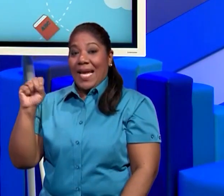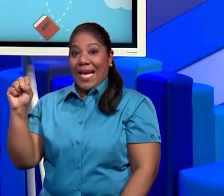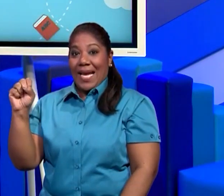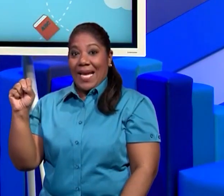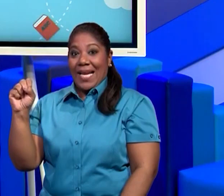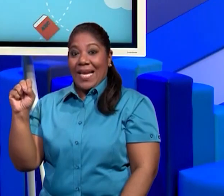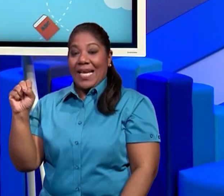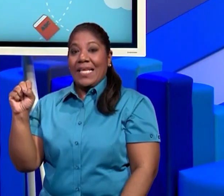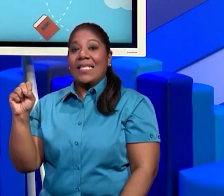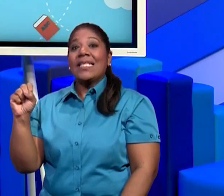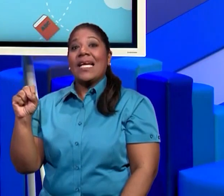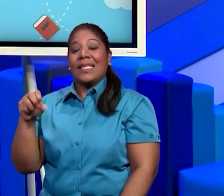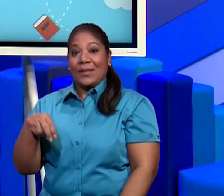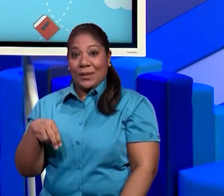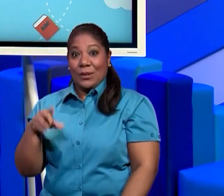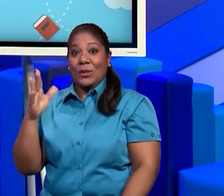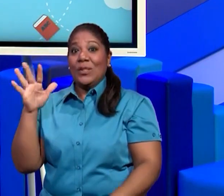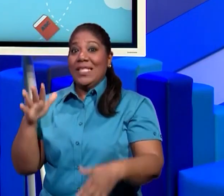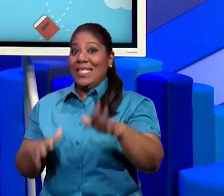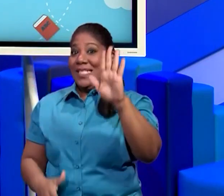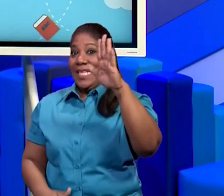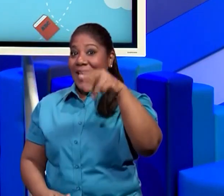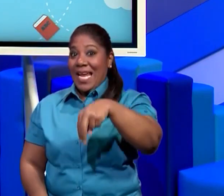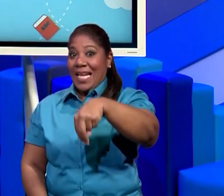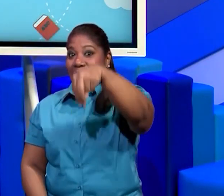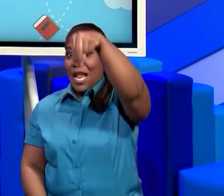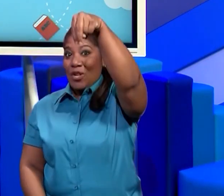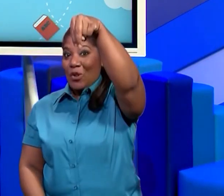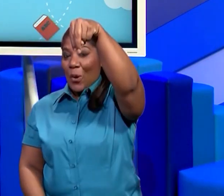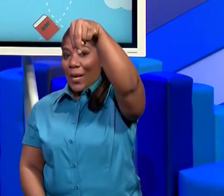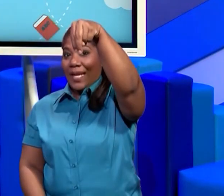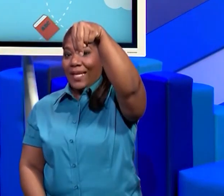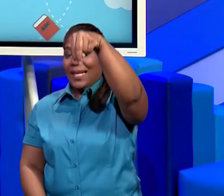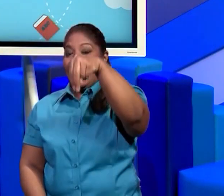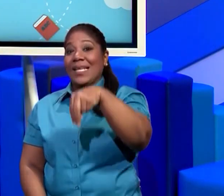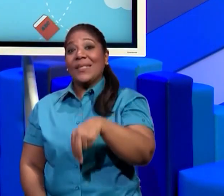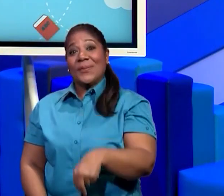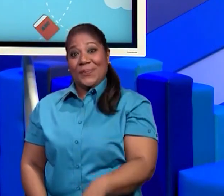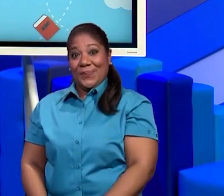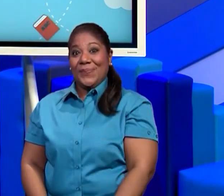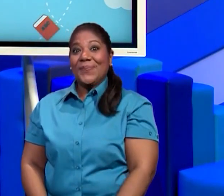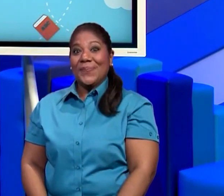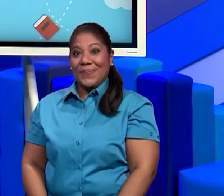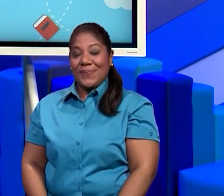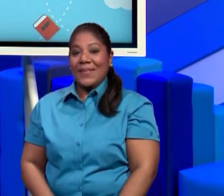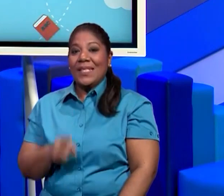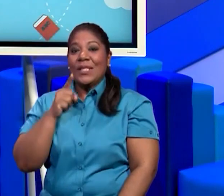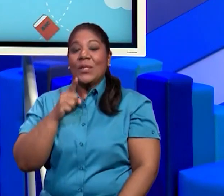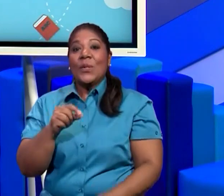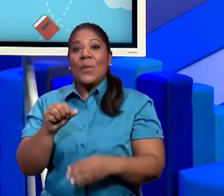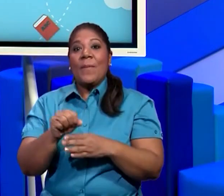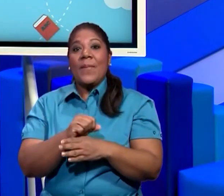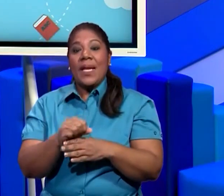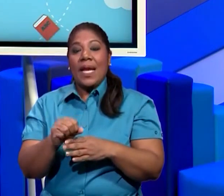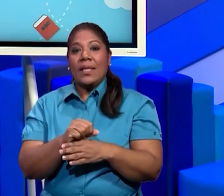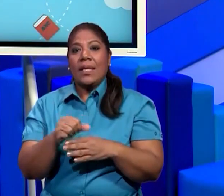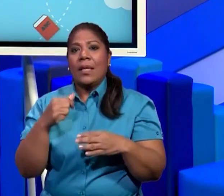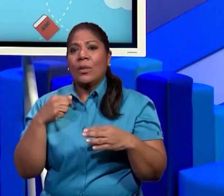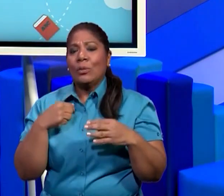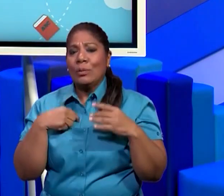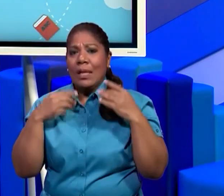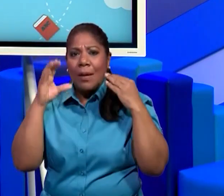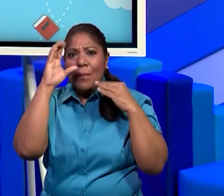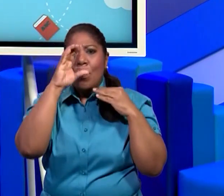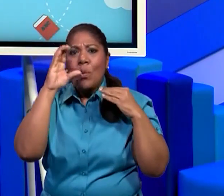norte sería su mano izquierda. Pero eso lo hacemos cuando estamos así medio